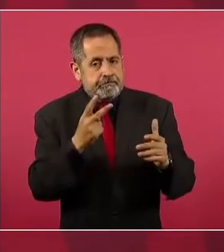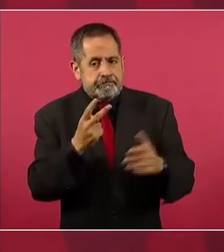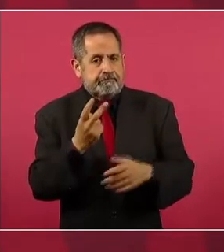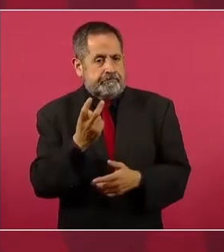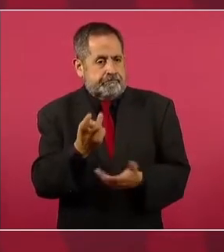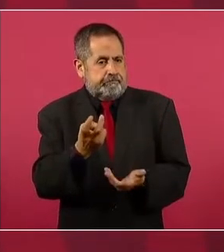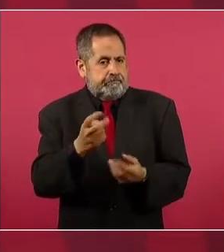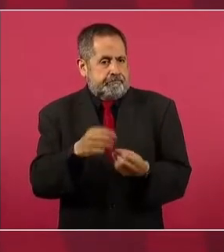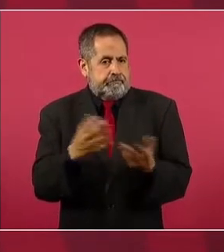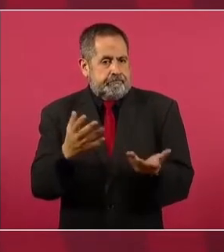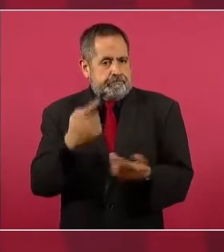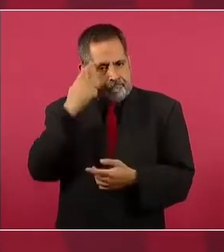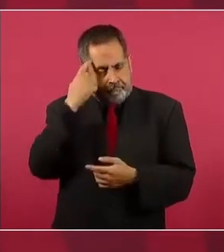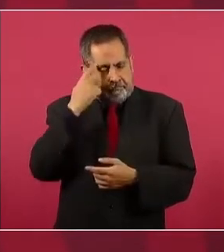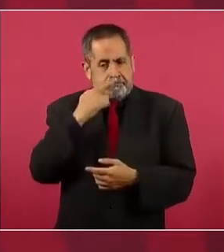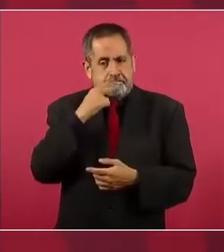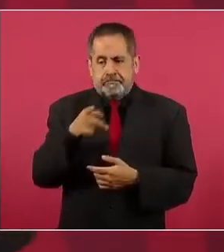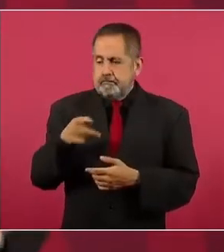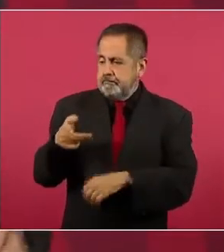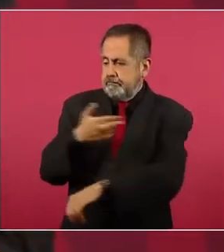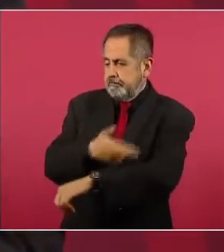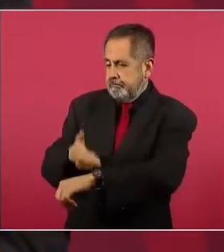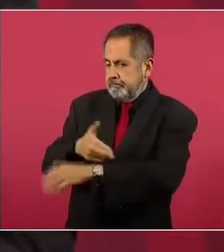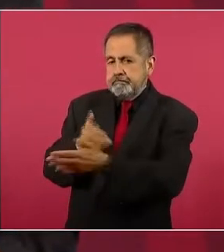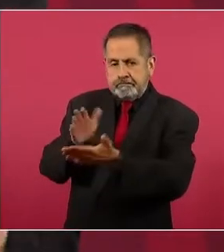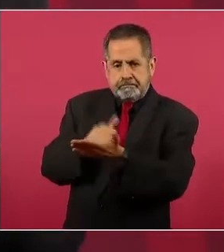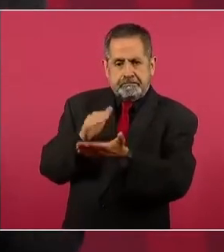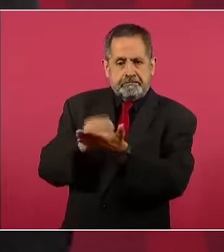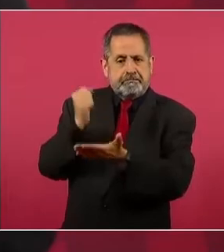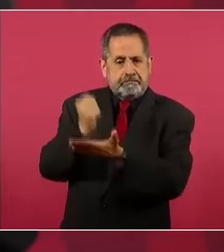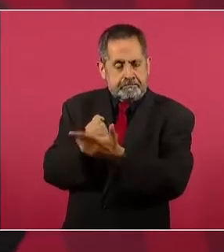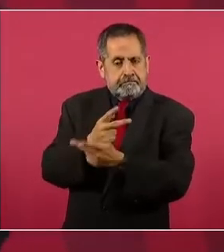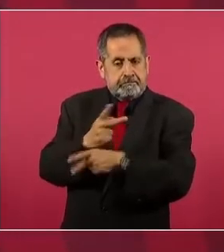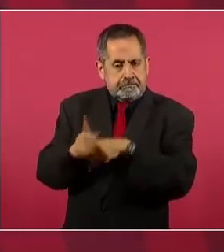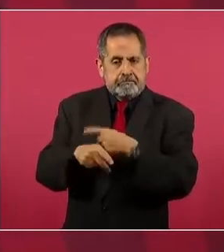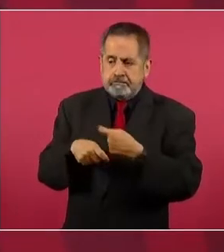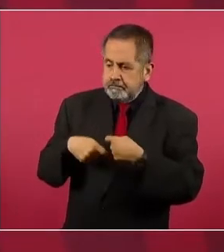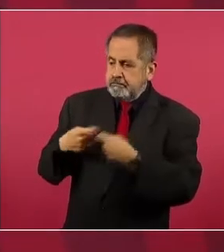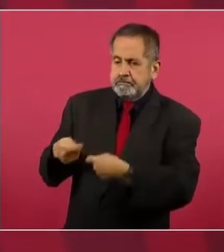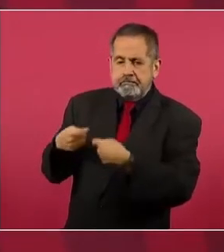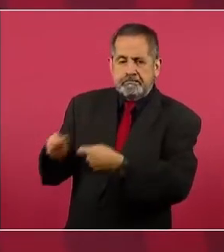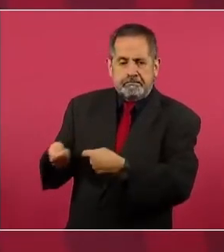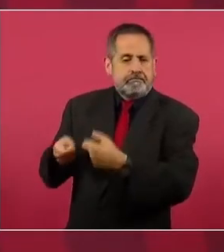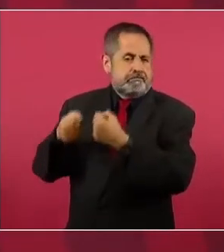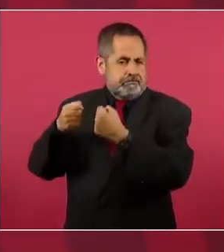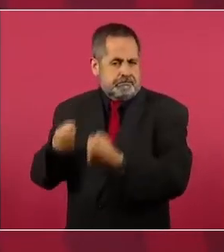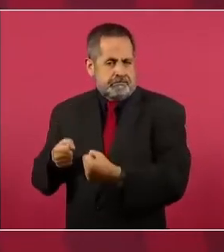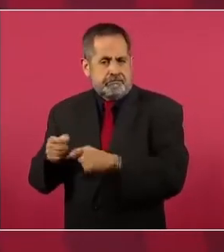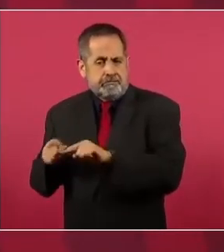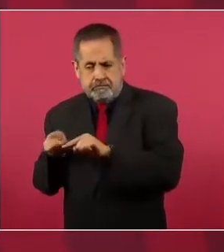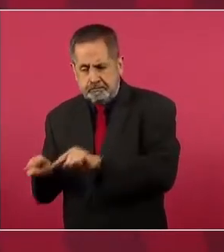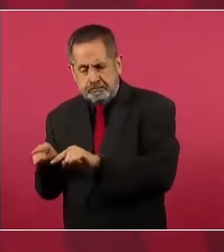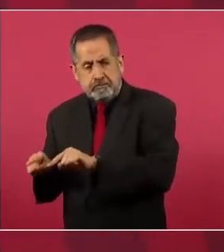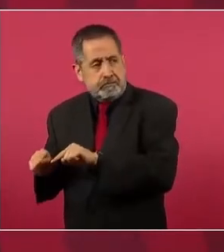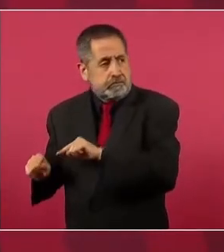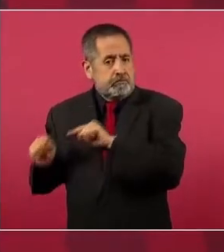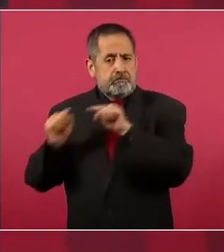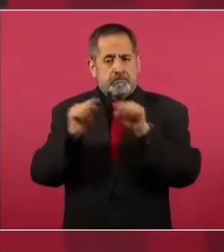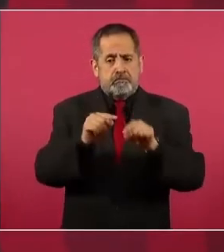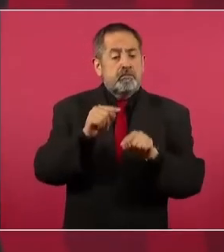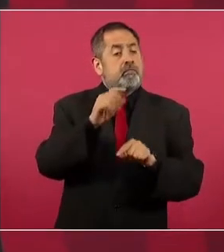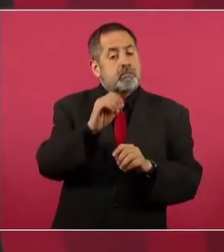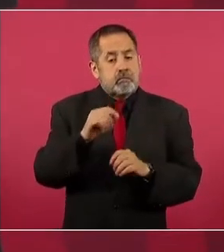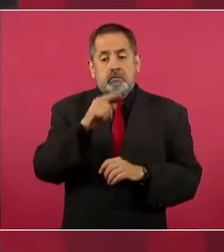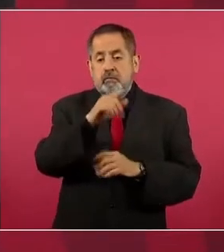se regulariza y se le da certidumbre a la gente que ya está allá